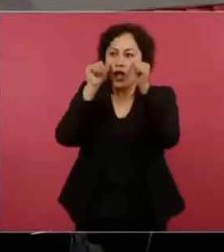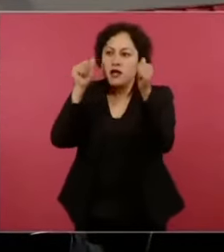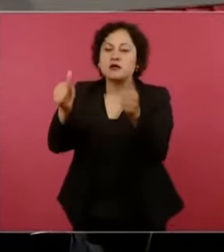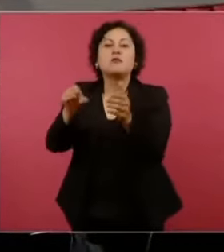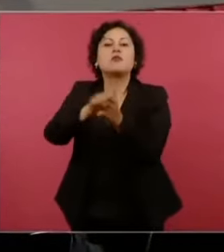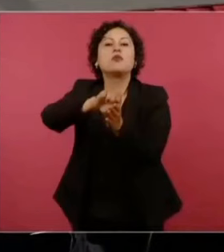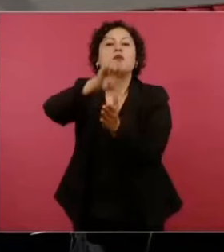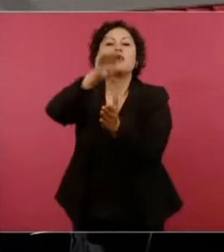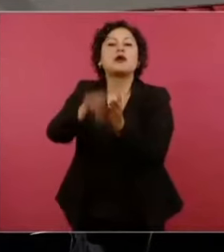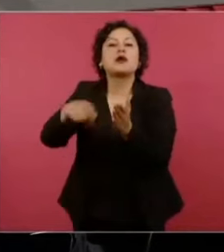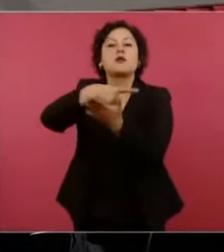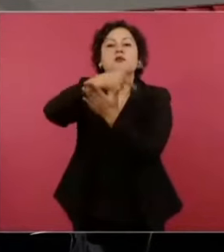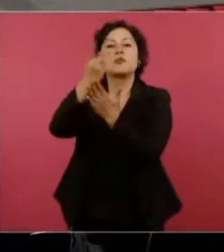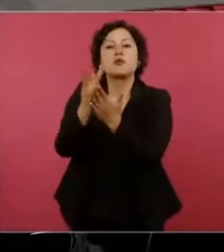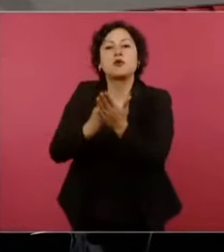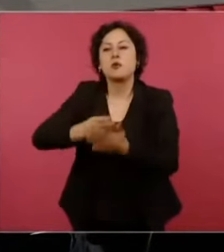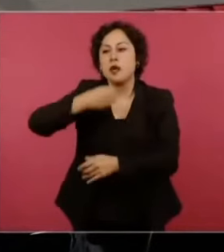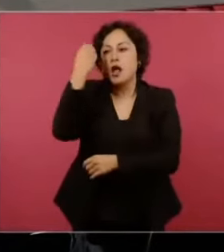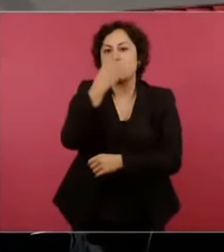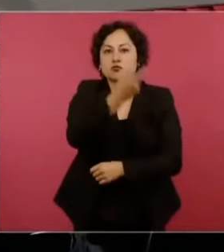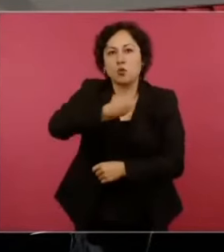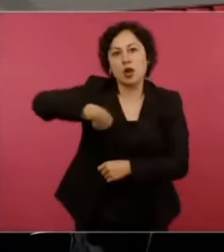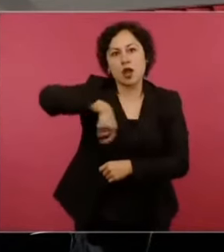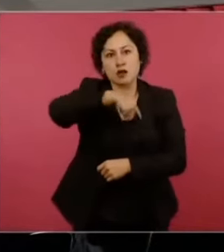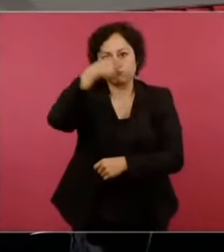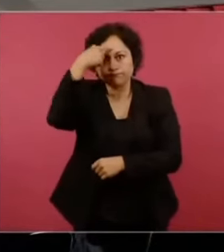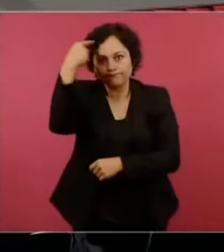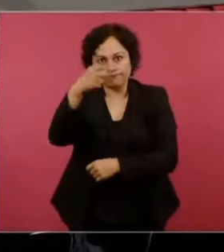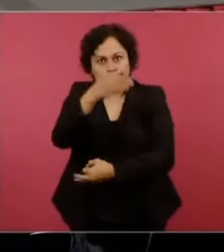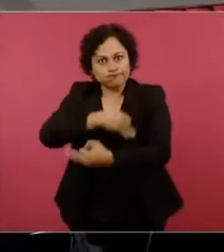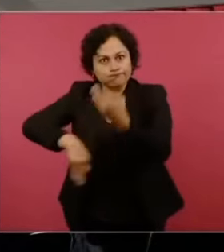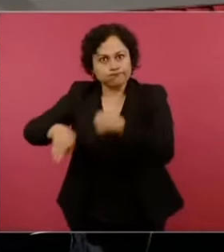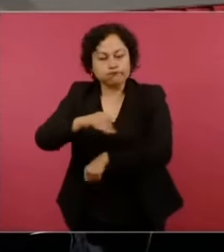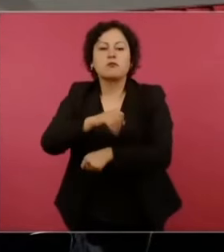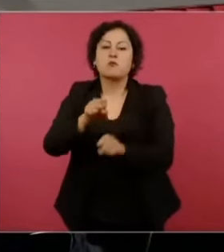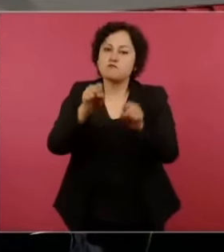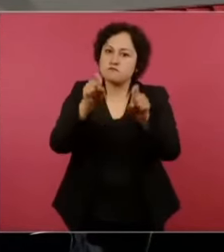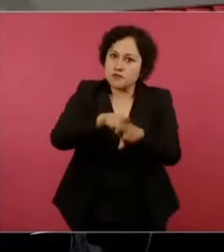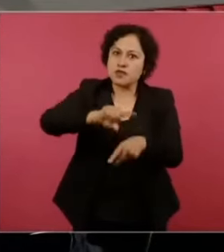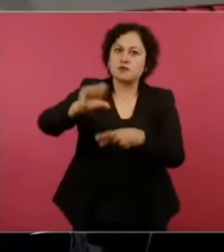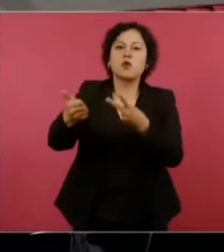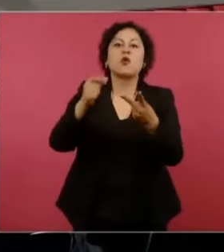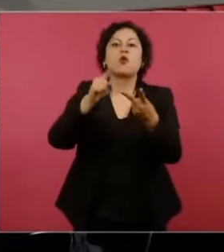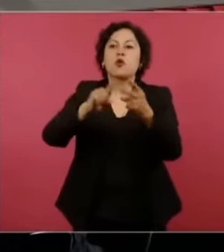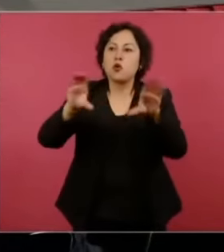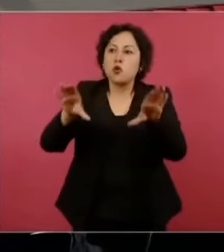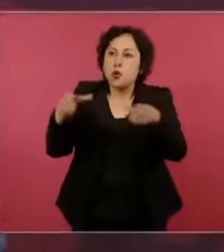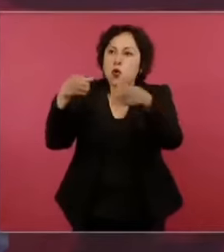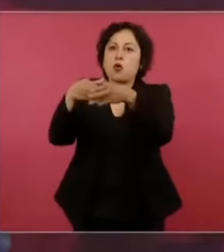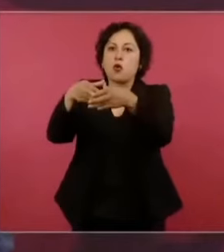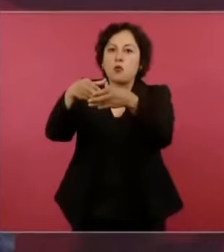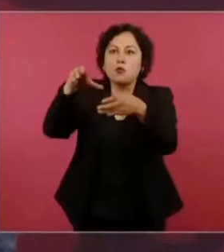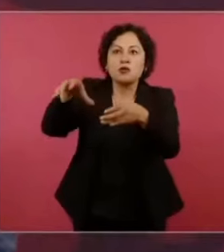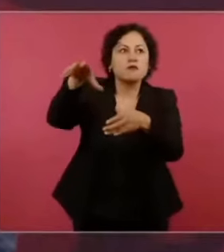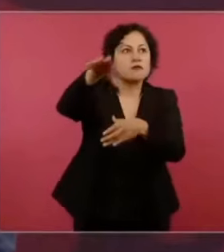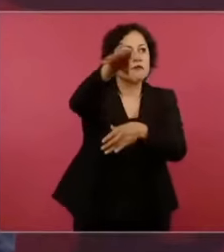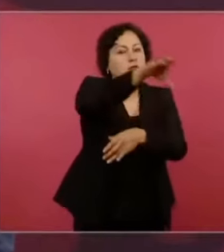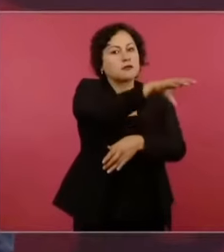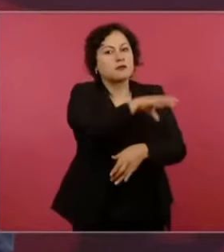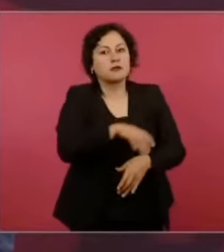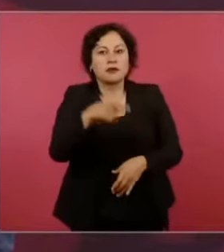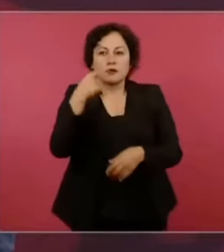Usted le apostó a lo social en el camino es nuestro cuando vemos las comunidades rurales donde están construyendo